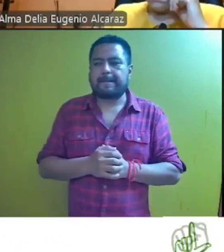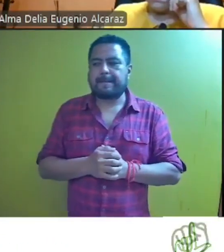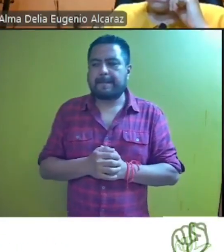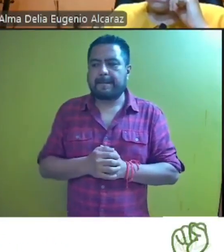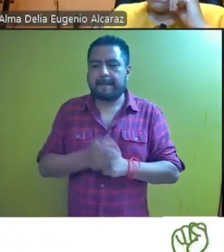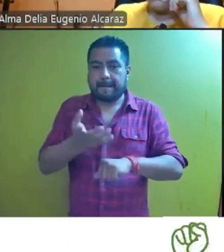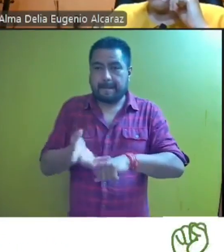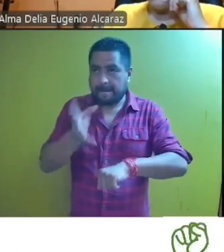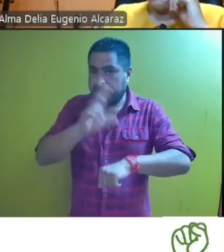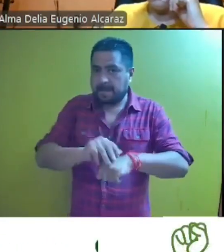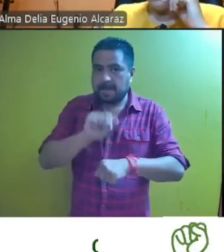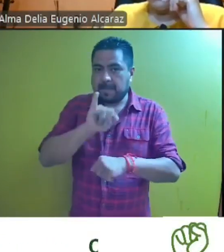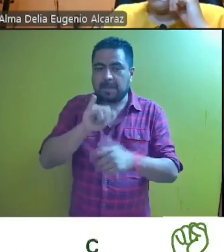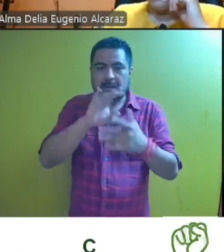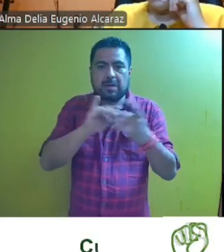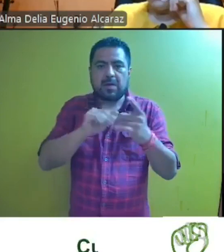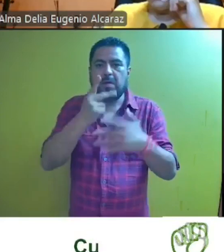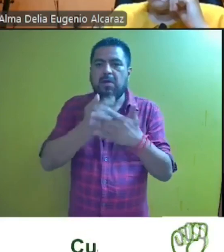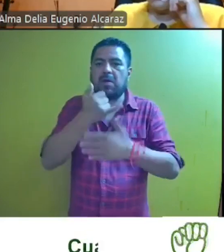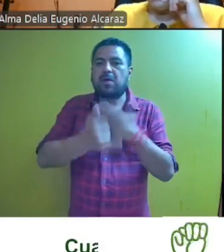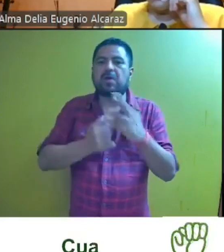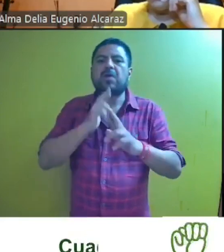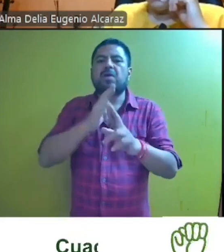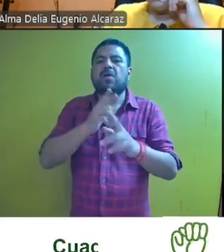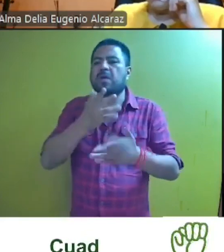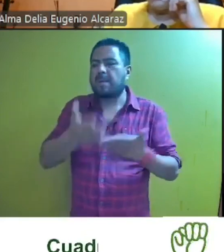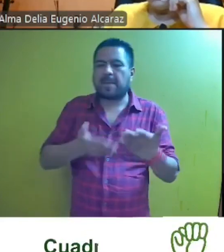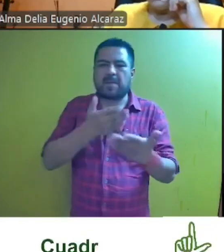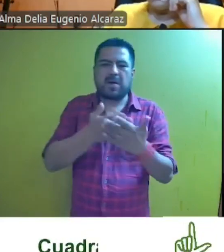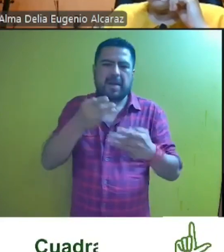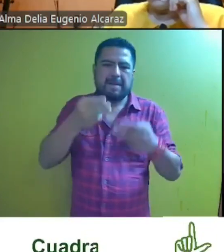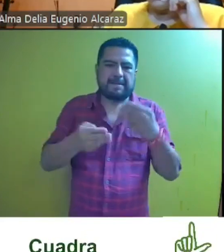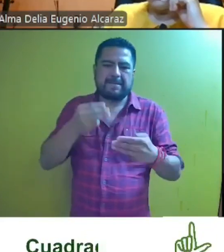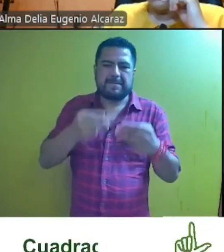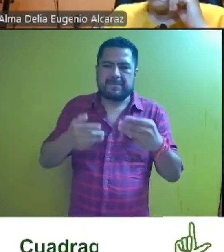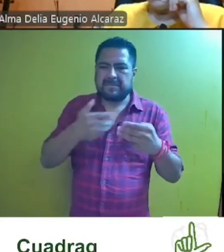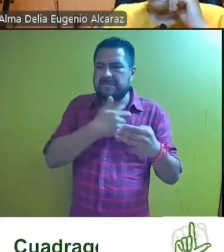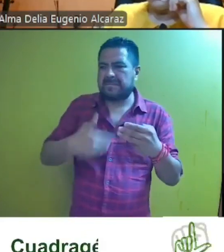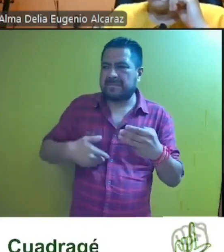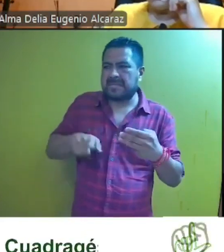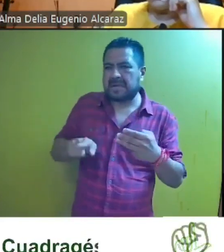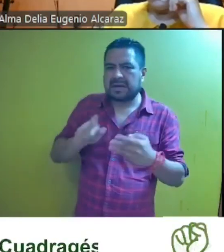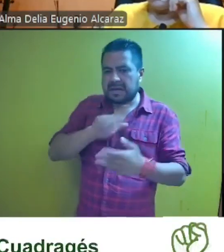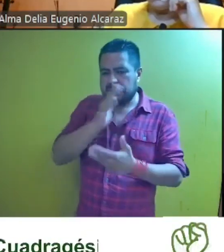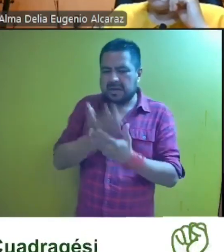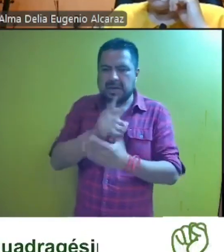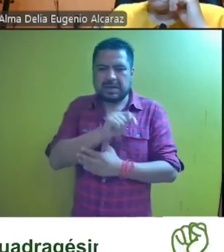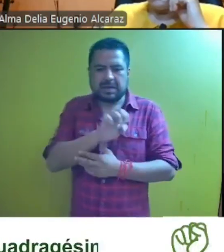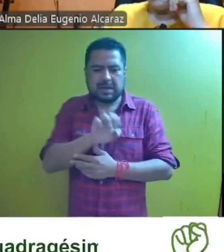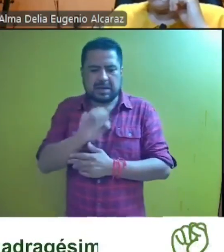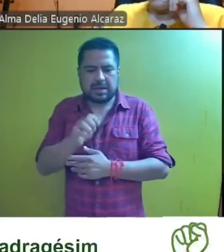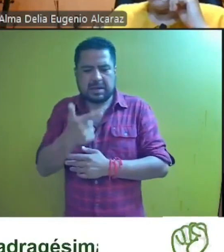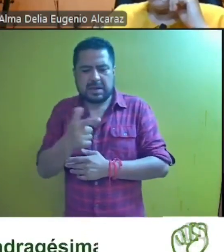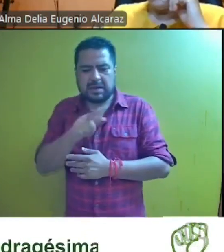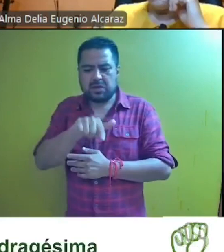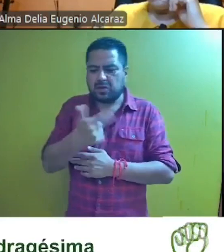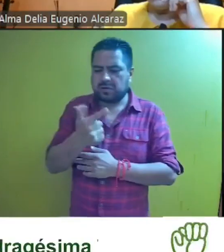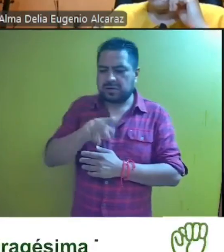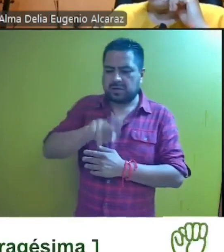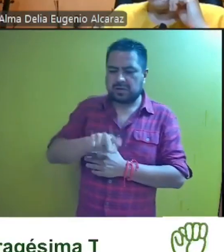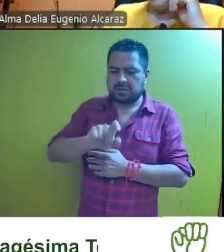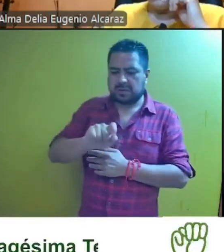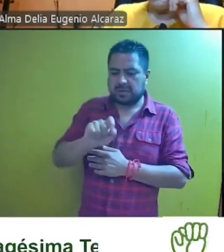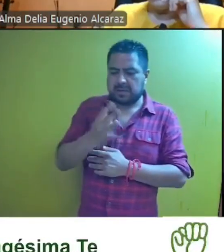Con su autorización doy cuenta con el proyecto de resolución que propone la magistrada Evelyn Rodríguez Chinón en el expediente T.E. diagonal doce diagonal dos mil